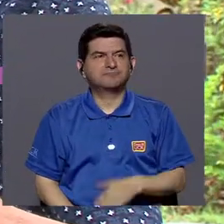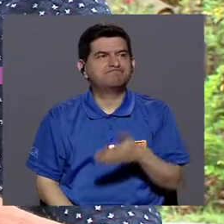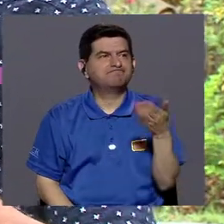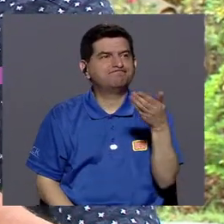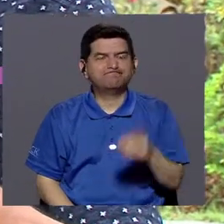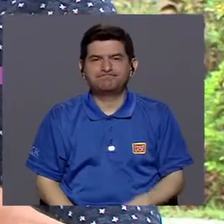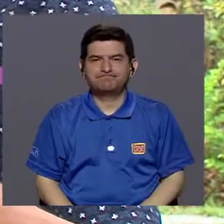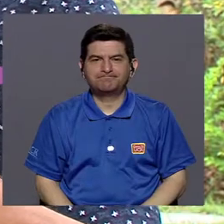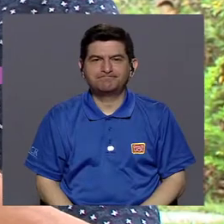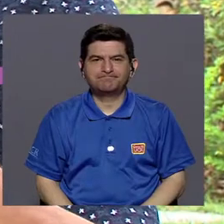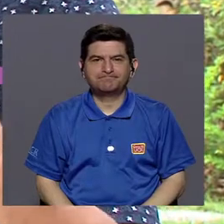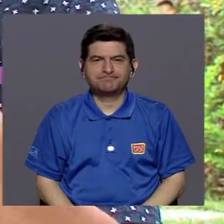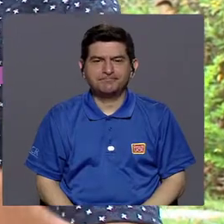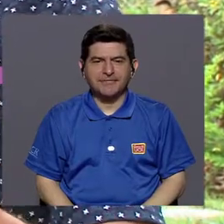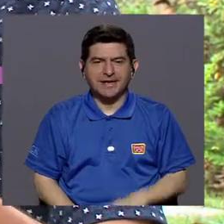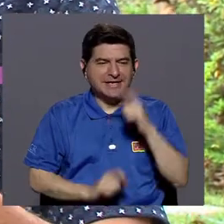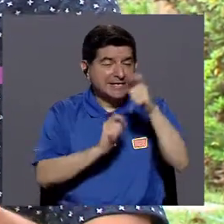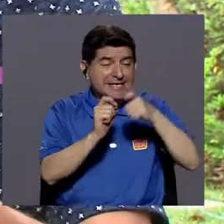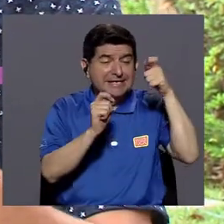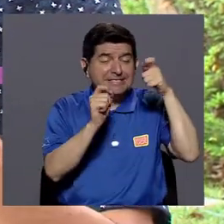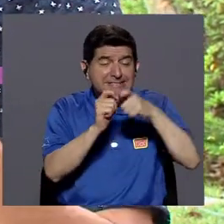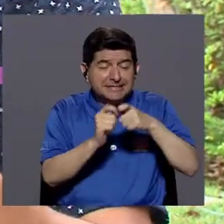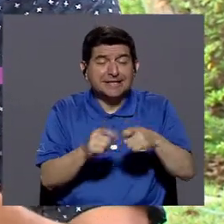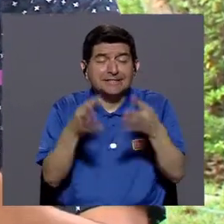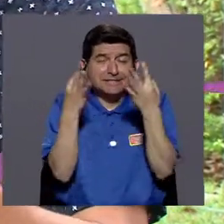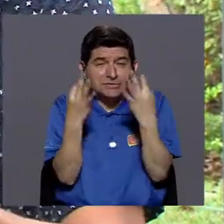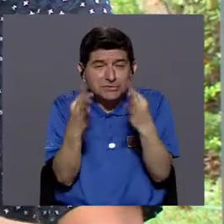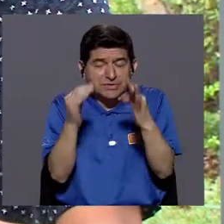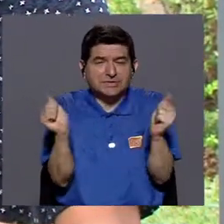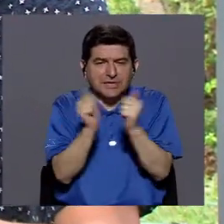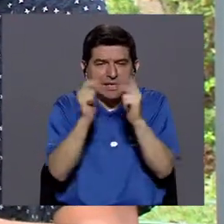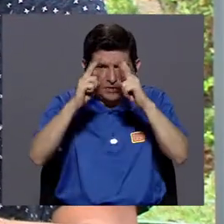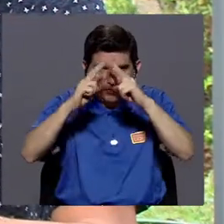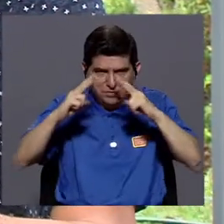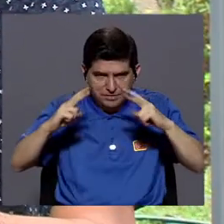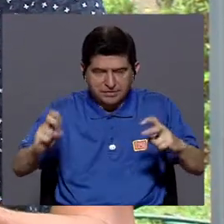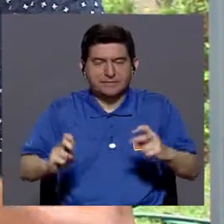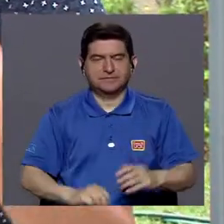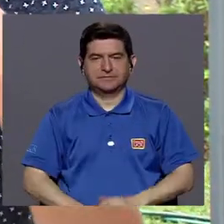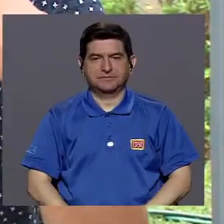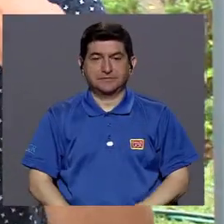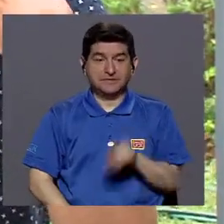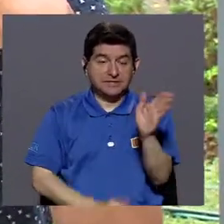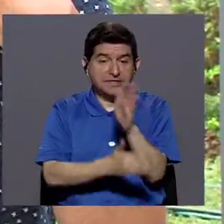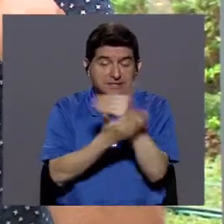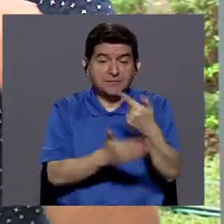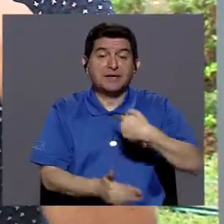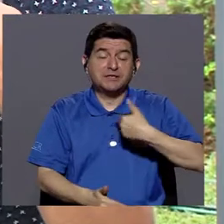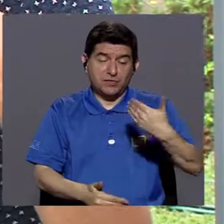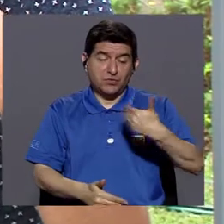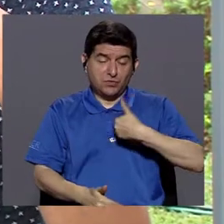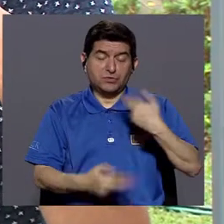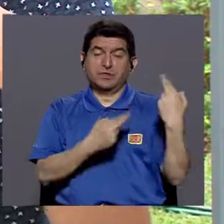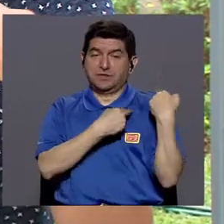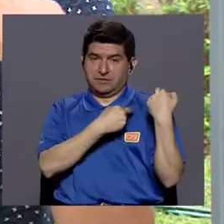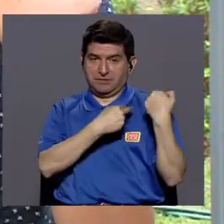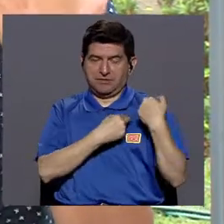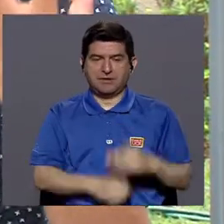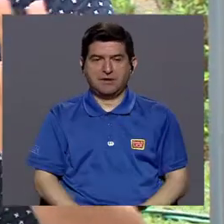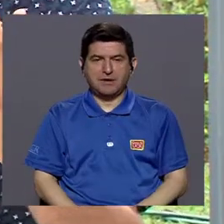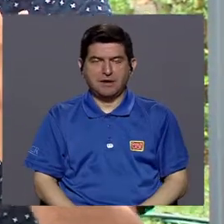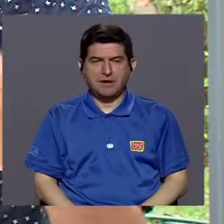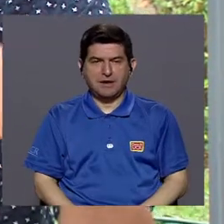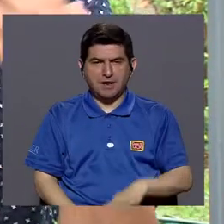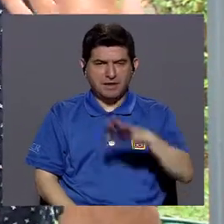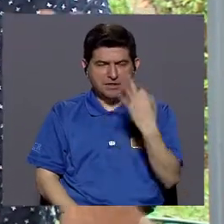lo más exactos que podamos con nuestros análisis. Y esa es la parte que le toca a uno, o sea, hacer lo más